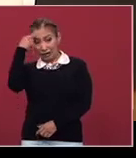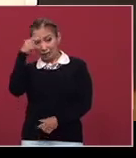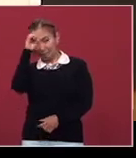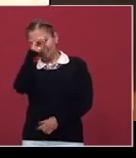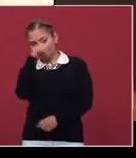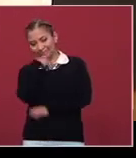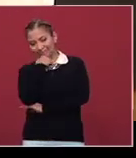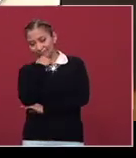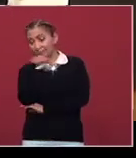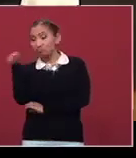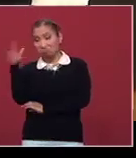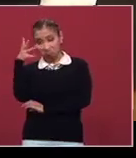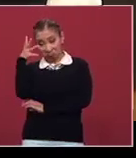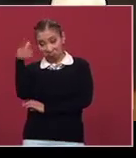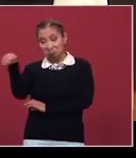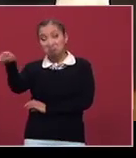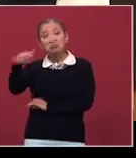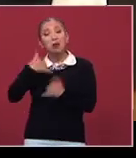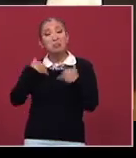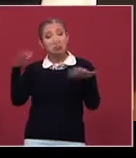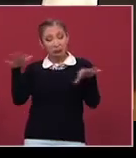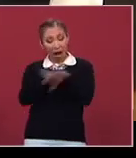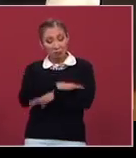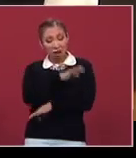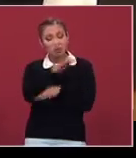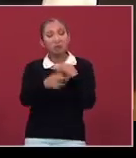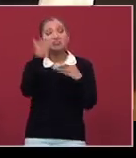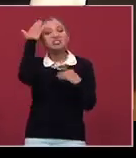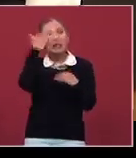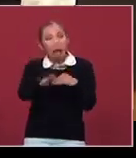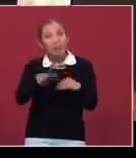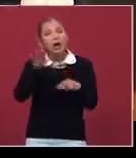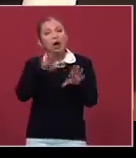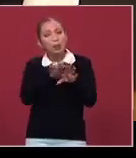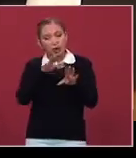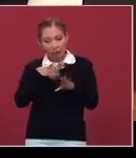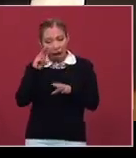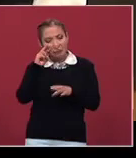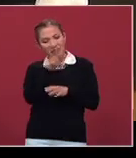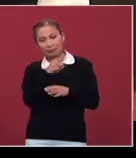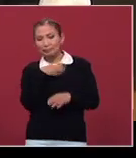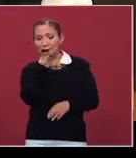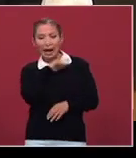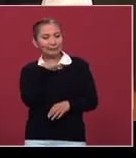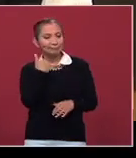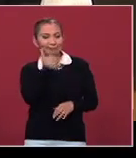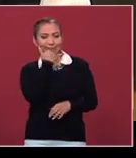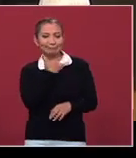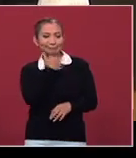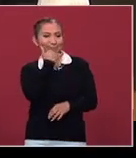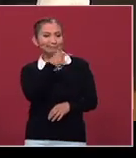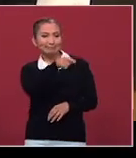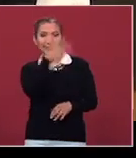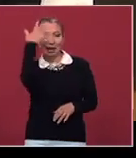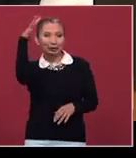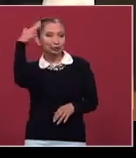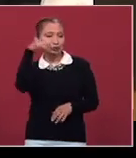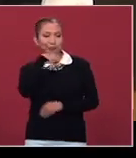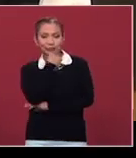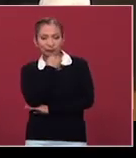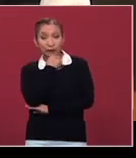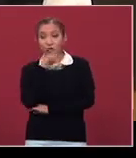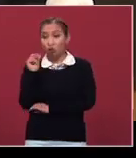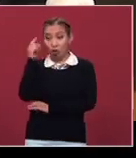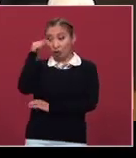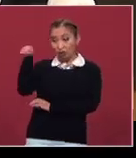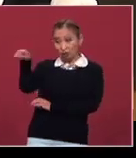que por supuesto que van a cambiar las cosas y saben cómo, porque ya vieron cómo nos equivocamos nosotros. Y yo no